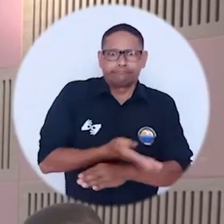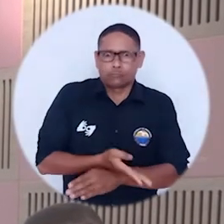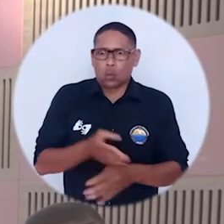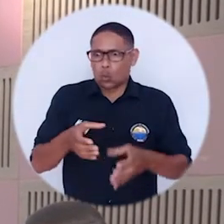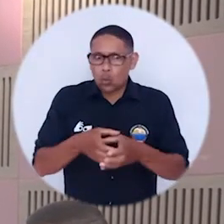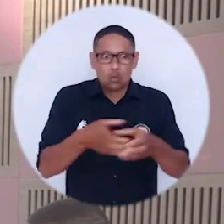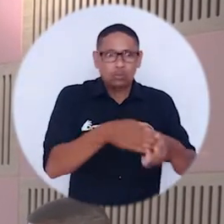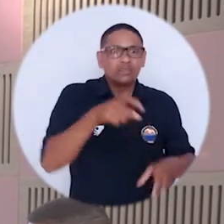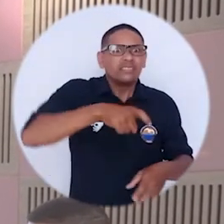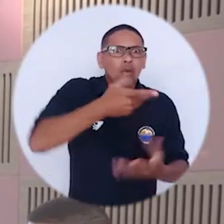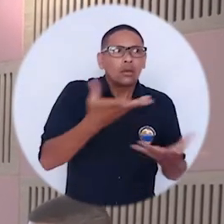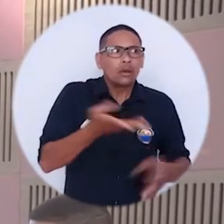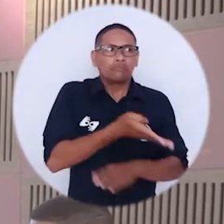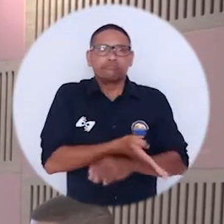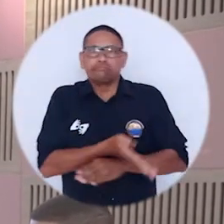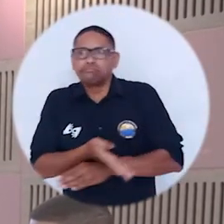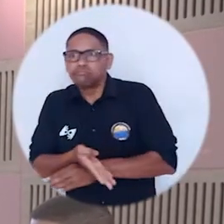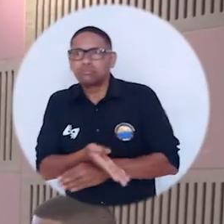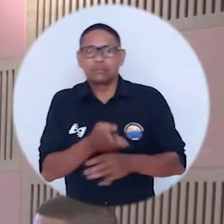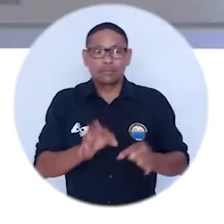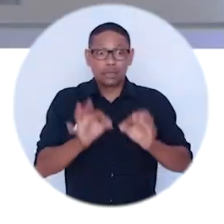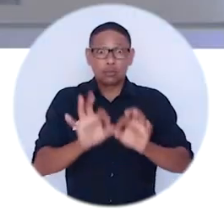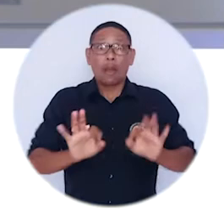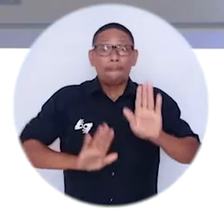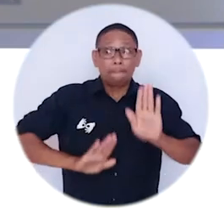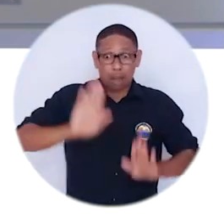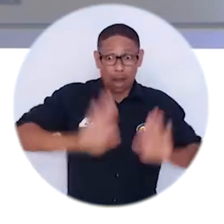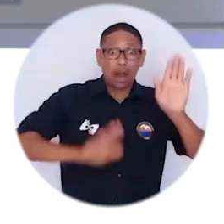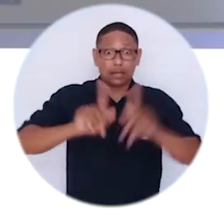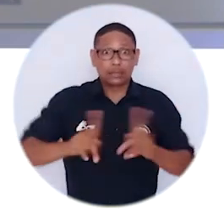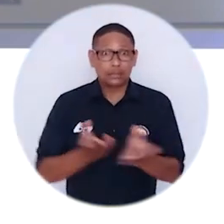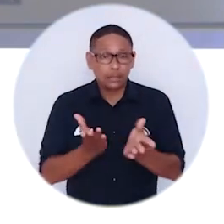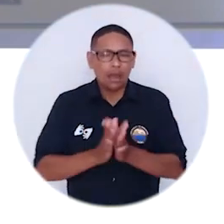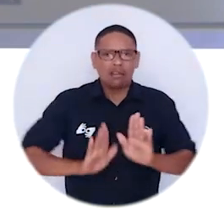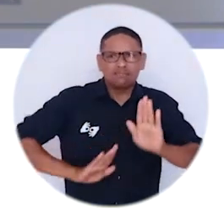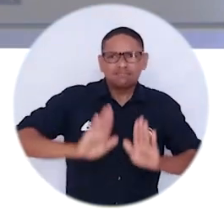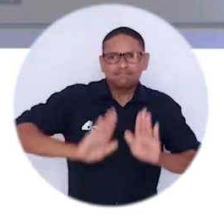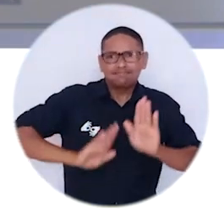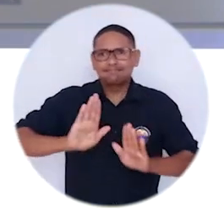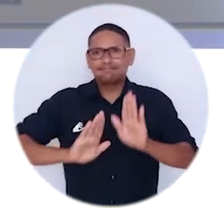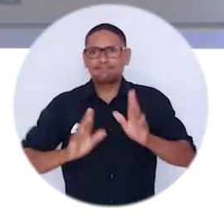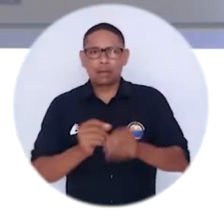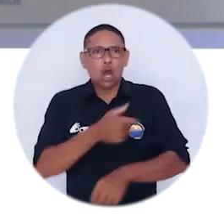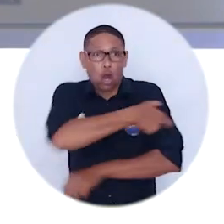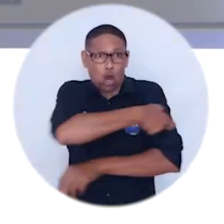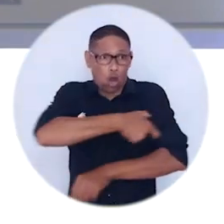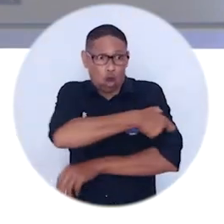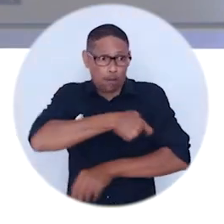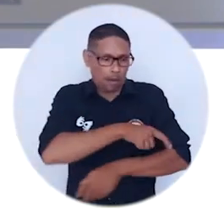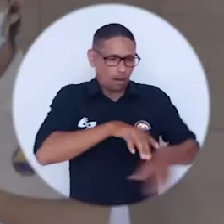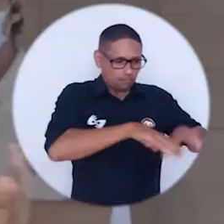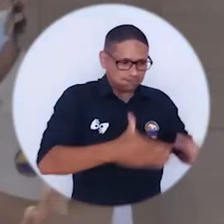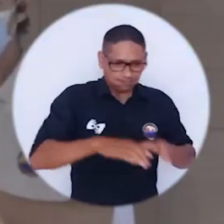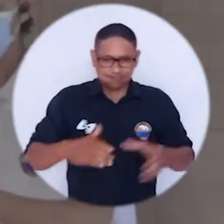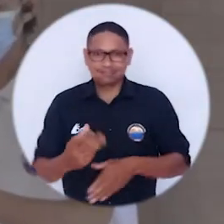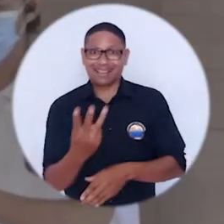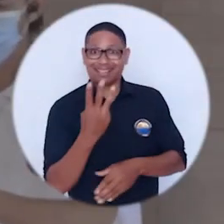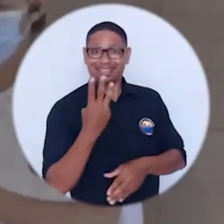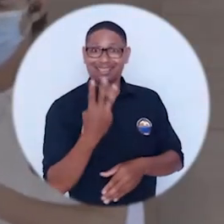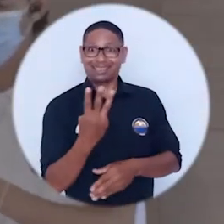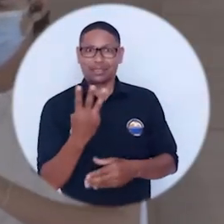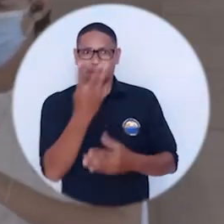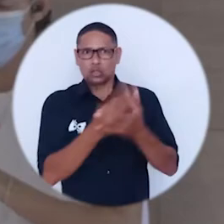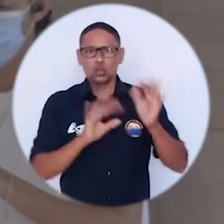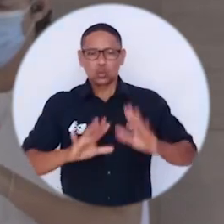necesidades para las garantías de los colectivos y lograr estrategias para asegurar la participación de los estudiantes en la conformación del